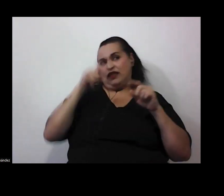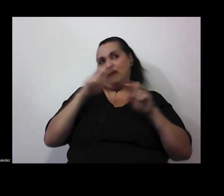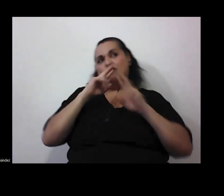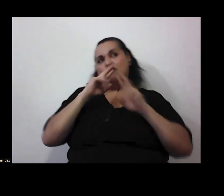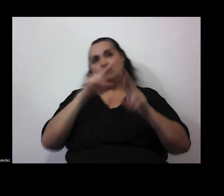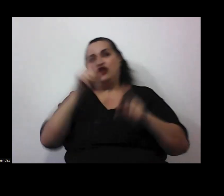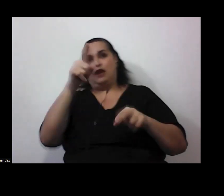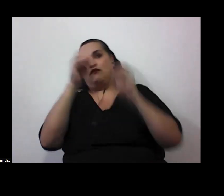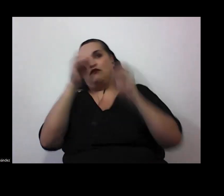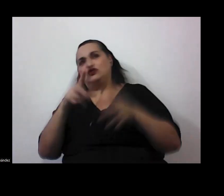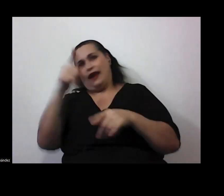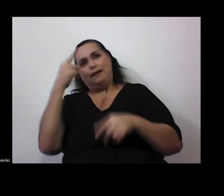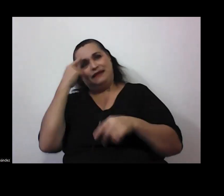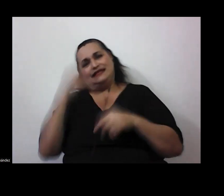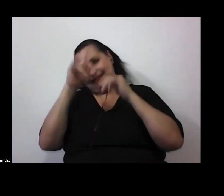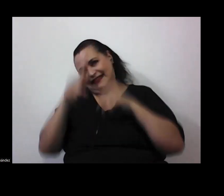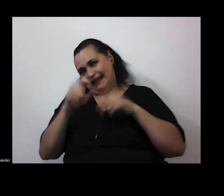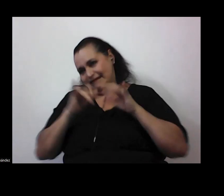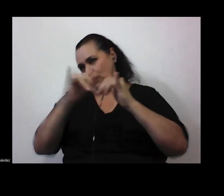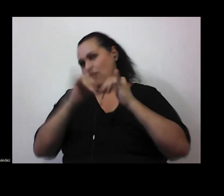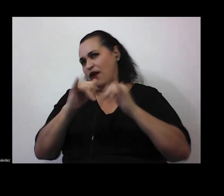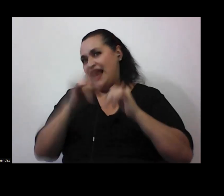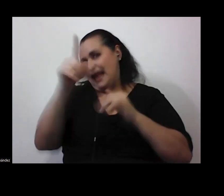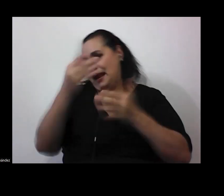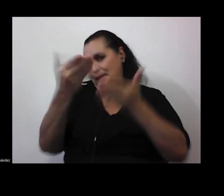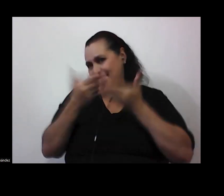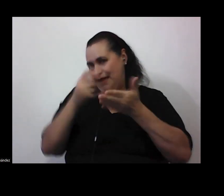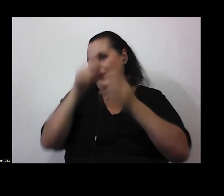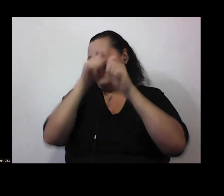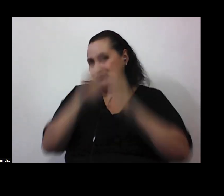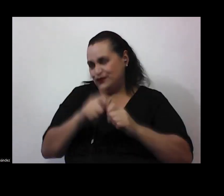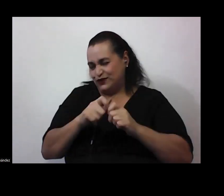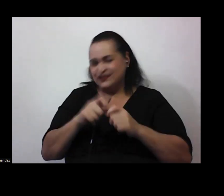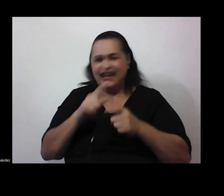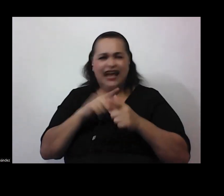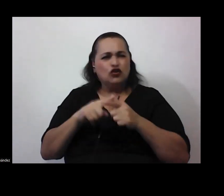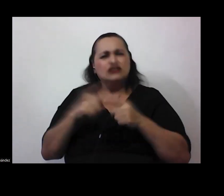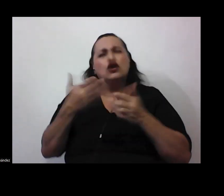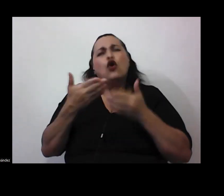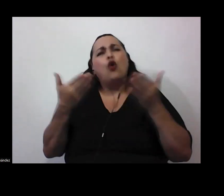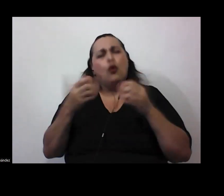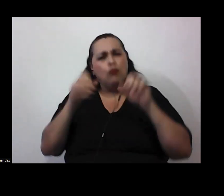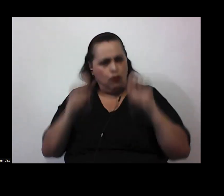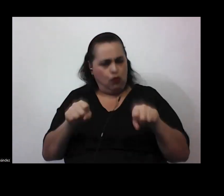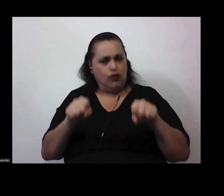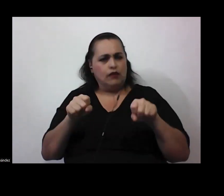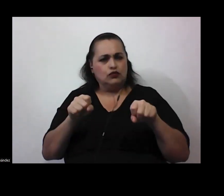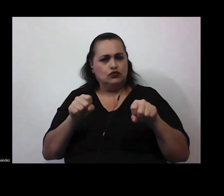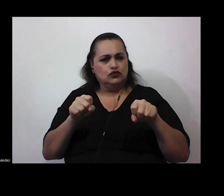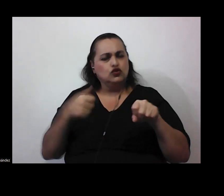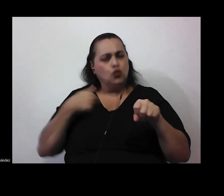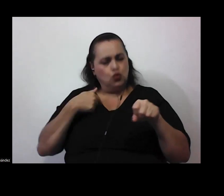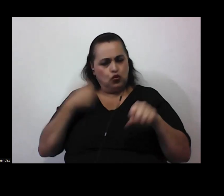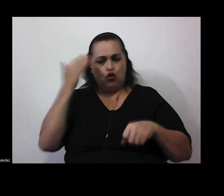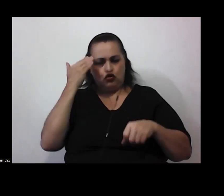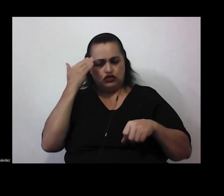esto y esto porque es lo que piensa el profesor y así me va a dar los puntos o sea cómo podemos aparte de lo de ser muy conscientes de